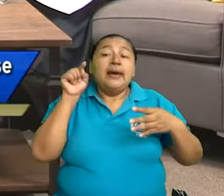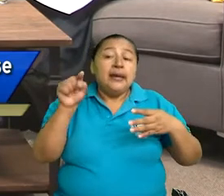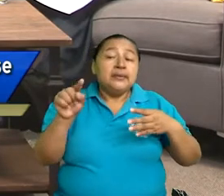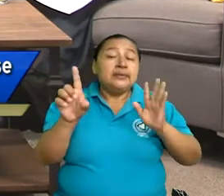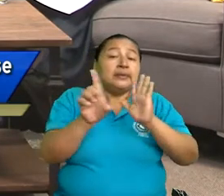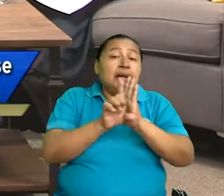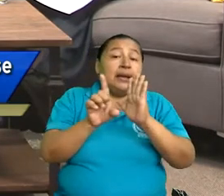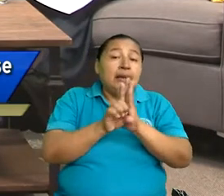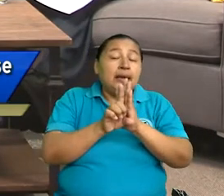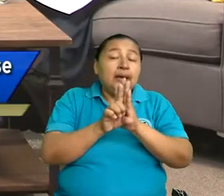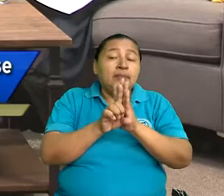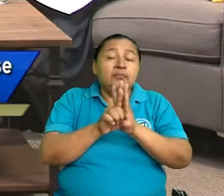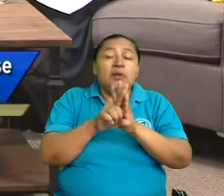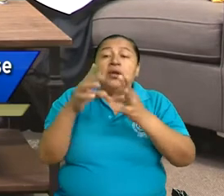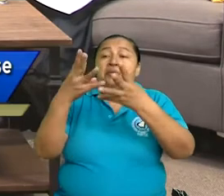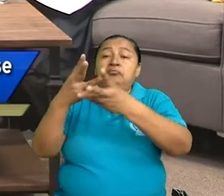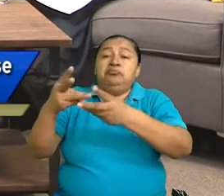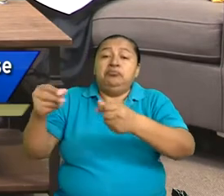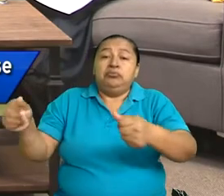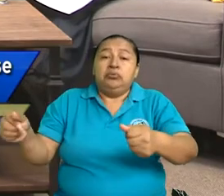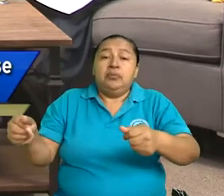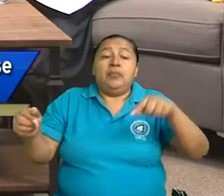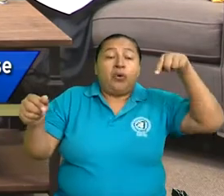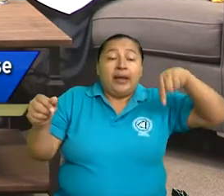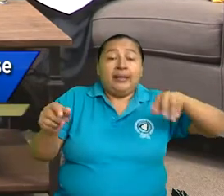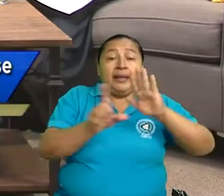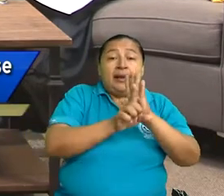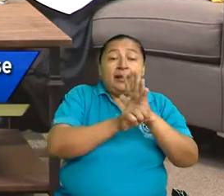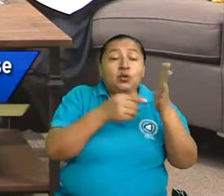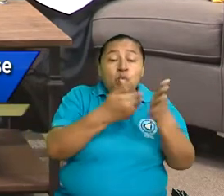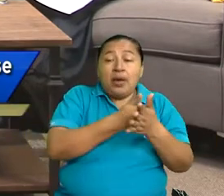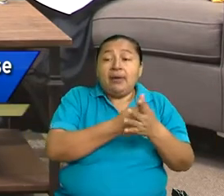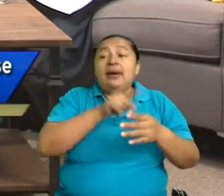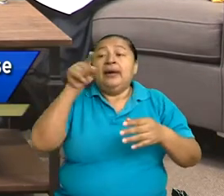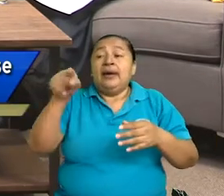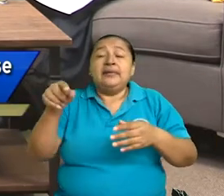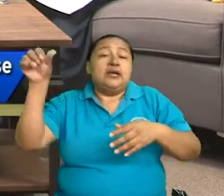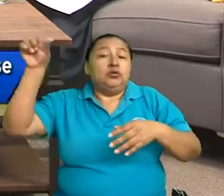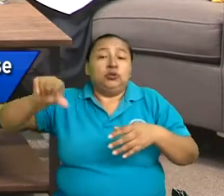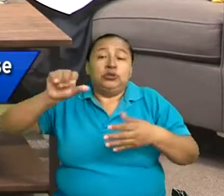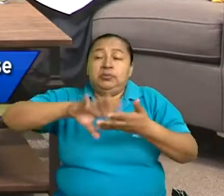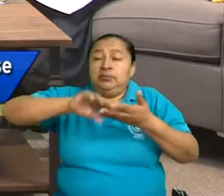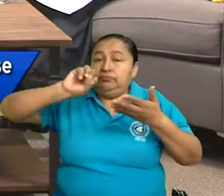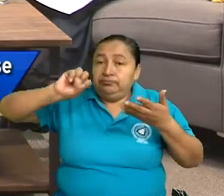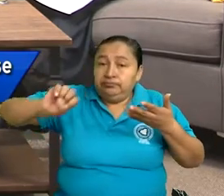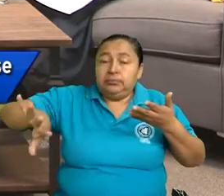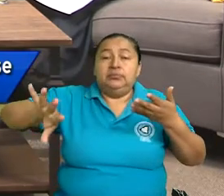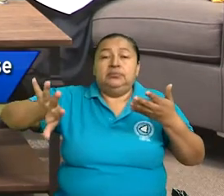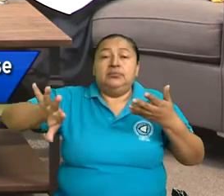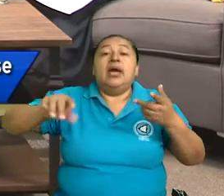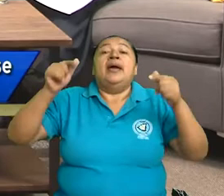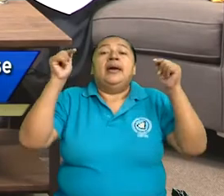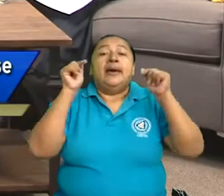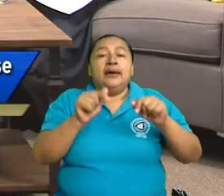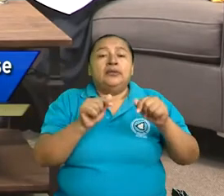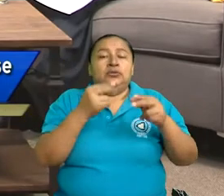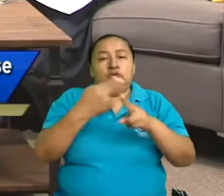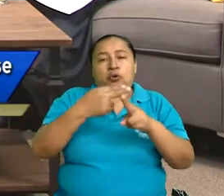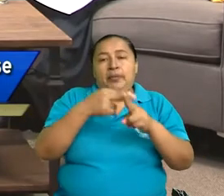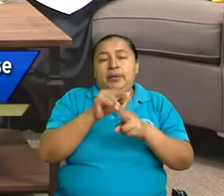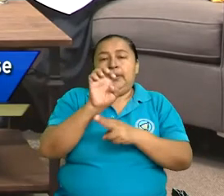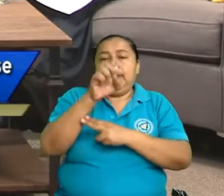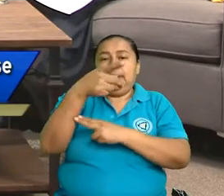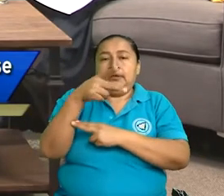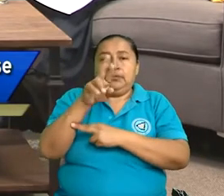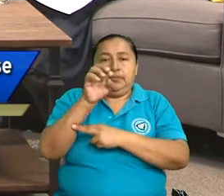es derogada por la presente ley. Eso es una derogación de forma expresa